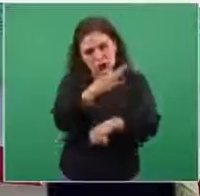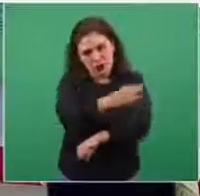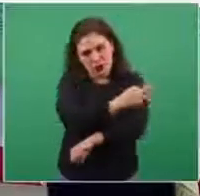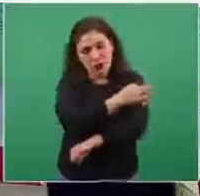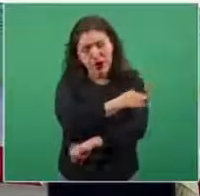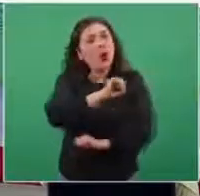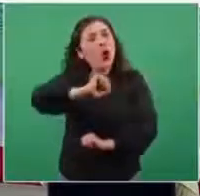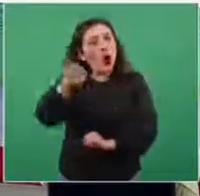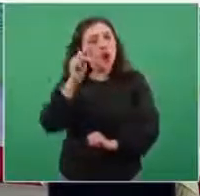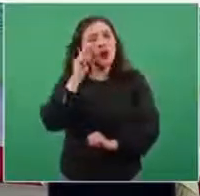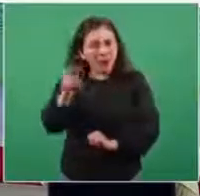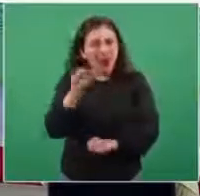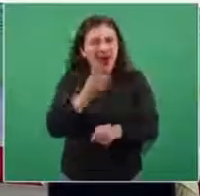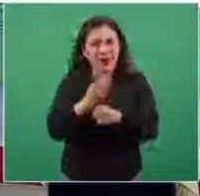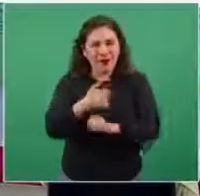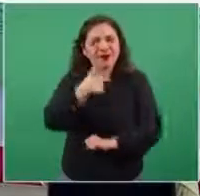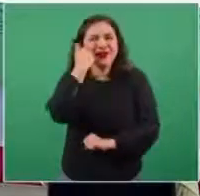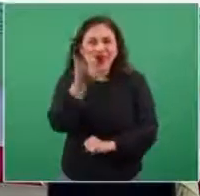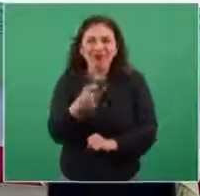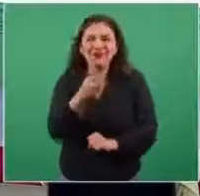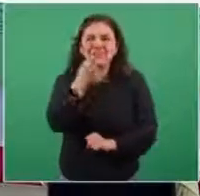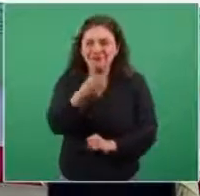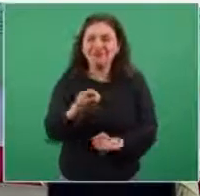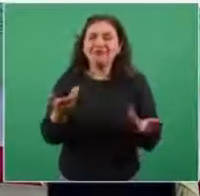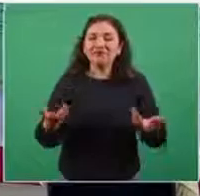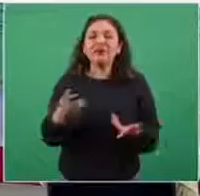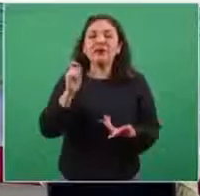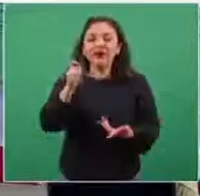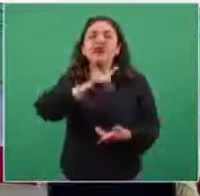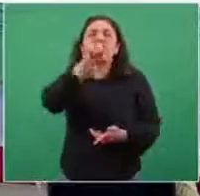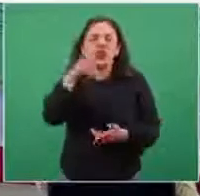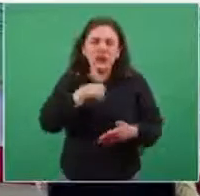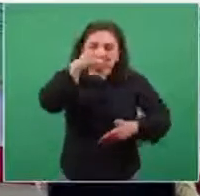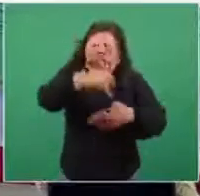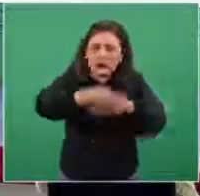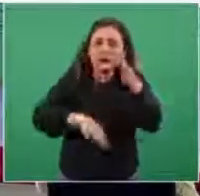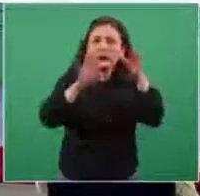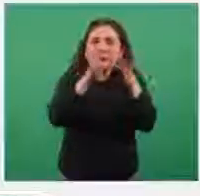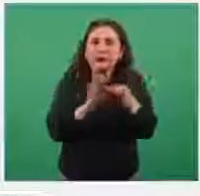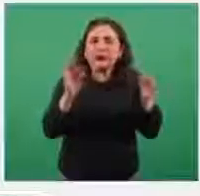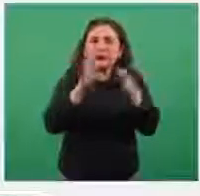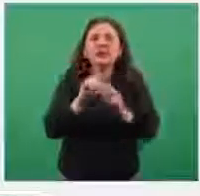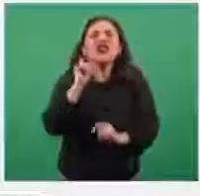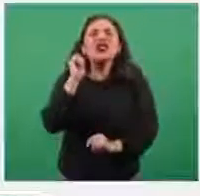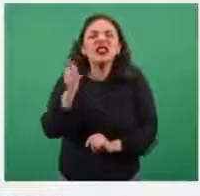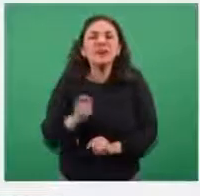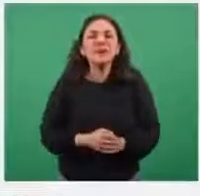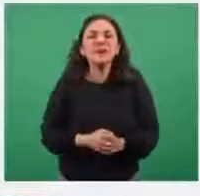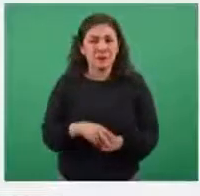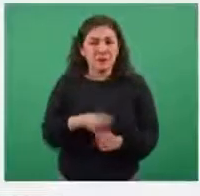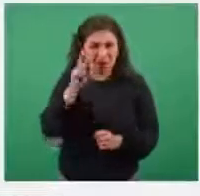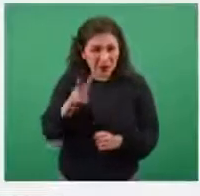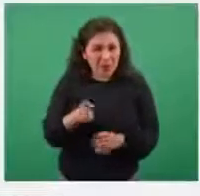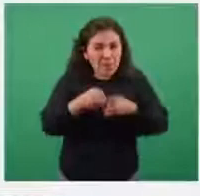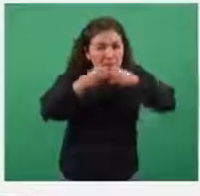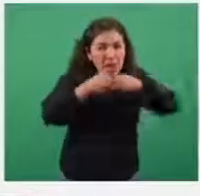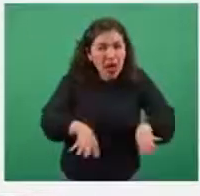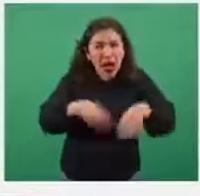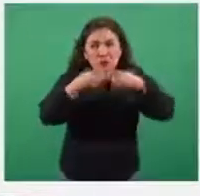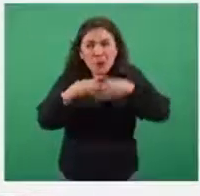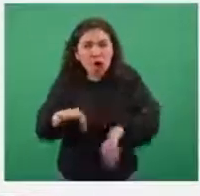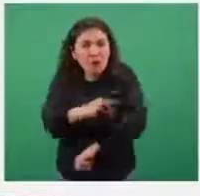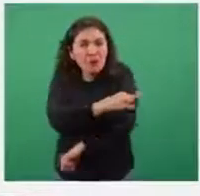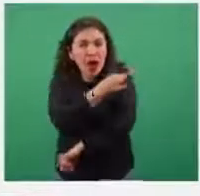cosa muy alentadora que quiero destacar aquí, ya iremos presentando con mayor detalle, es la mínima cantidad de desperdicio o de